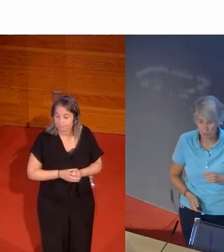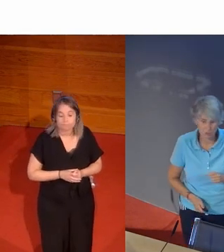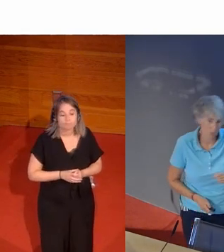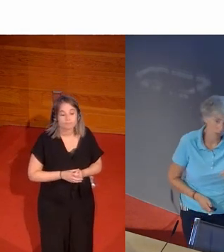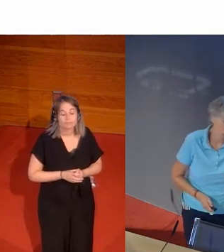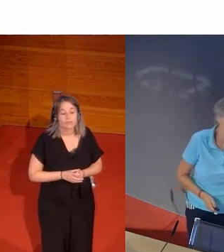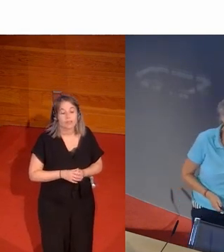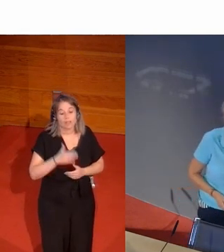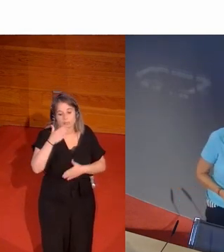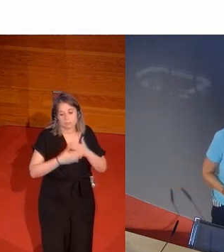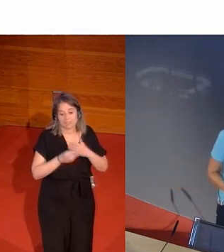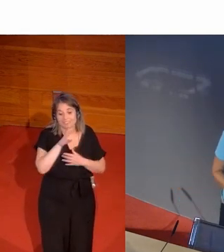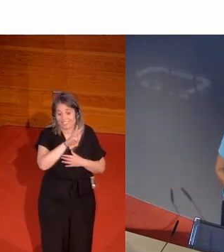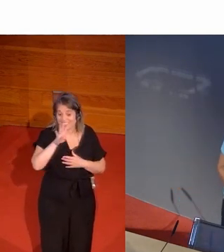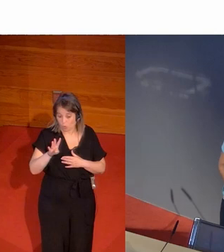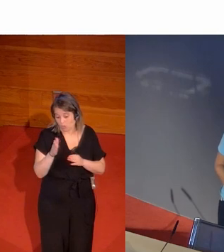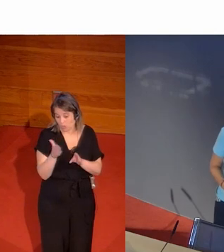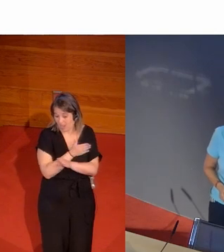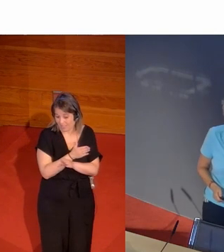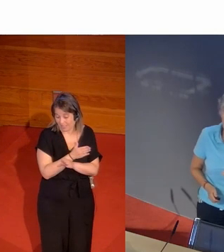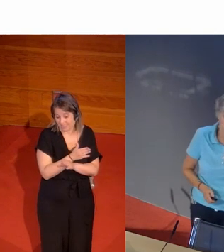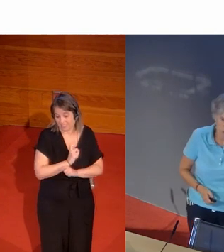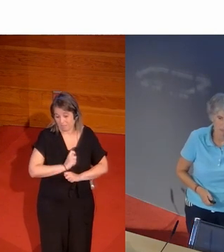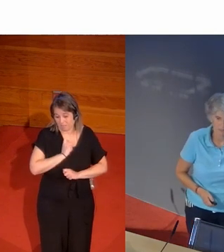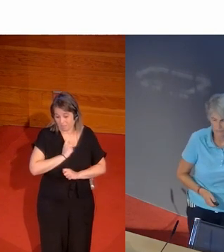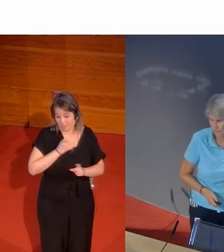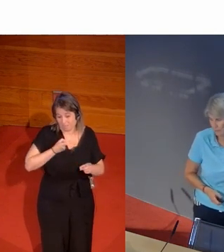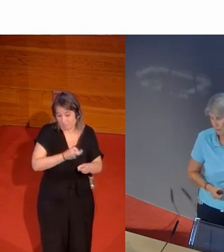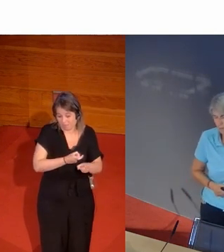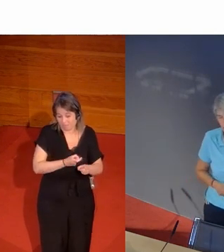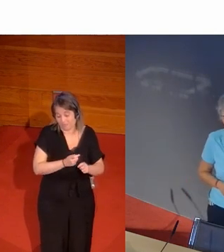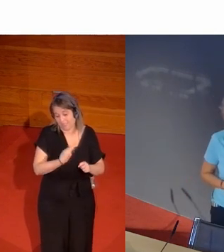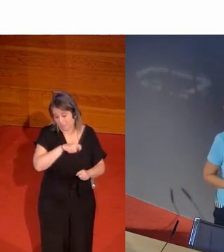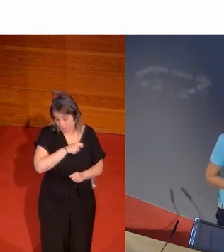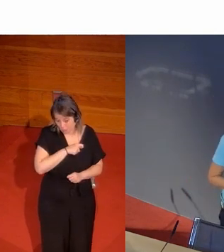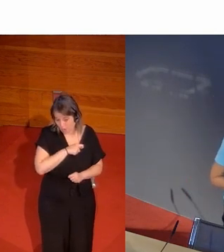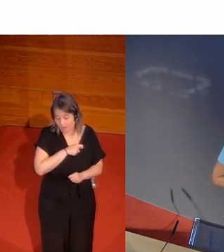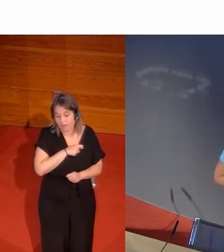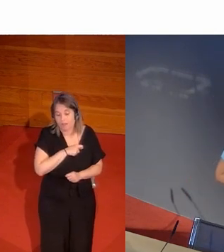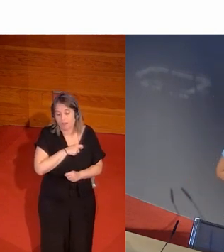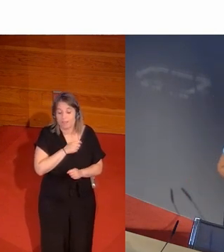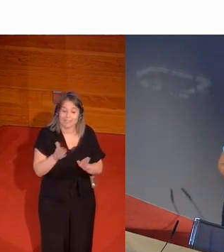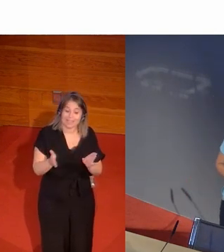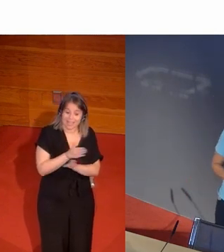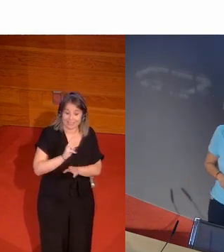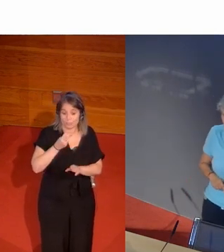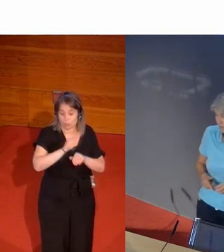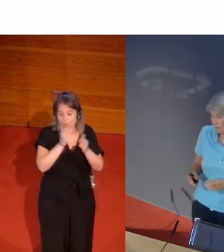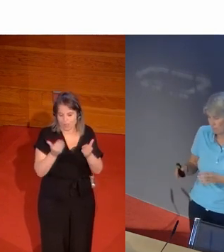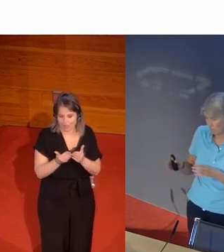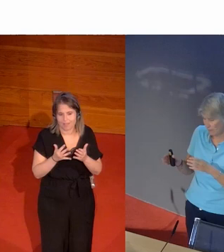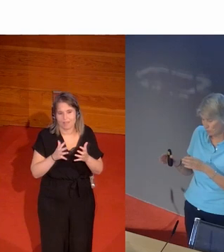Hasta 1934 un poquito antes de la Guerra Civil Española y mucho antes de la Segunda Guerra Mundial.